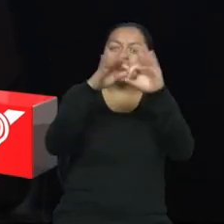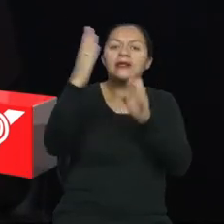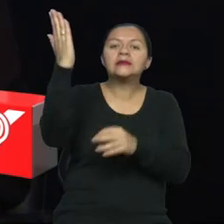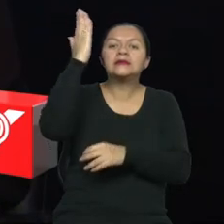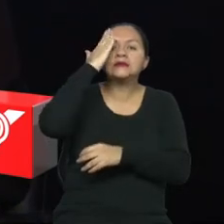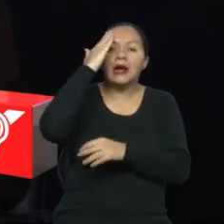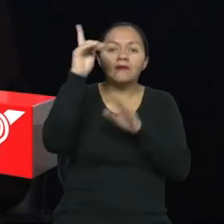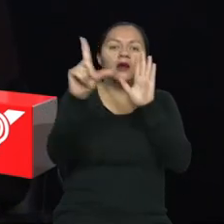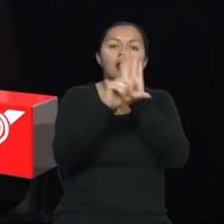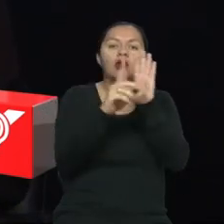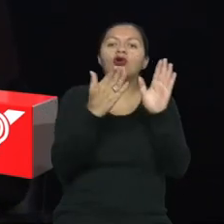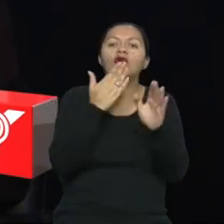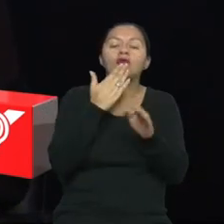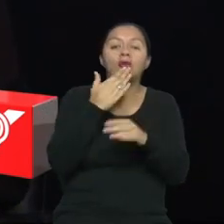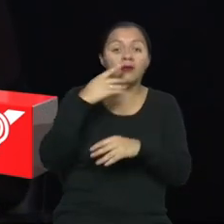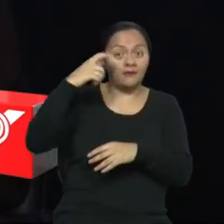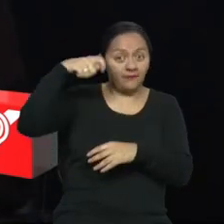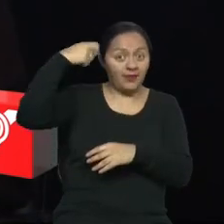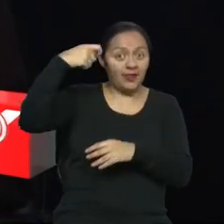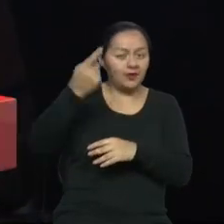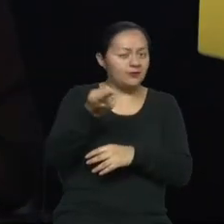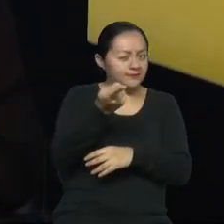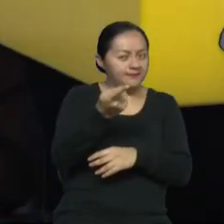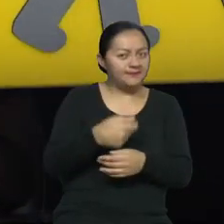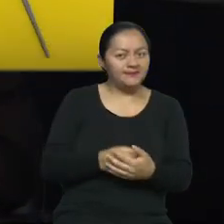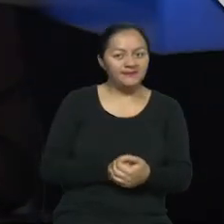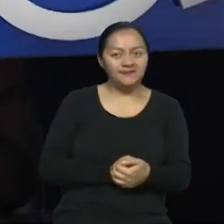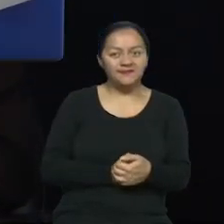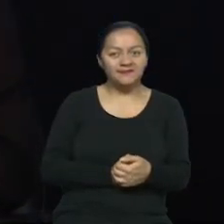En el siguiente reportaje, les invitamos a conocer una alternativa.